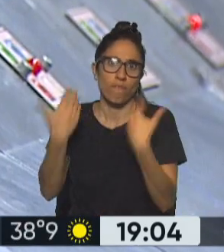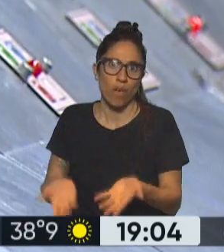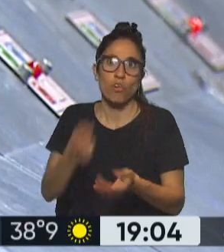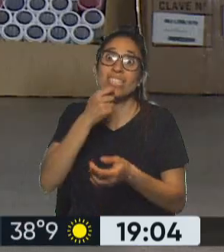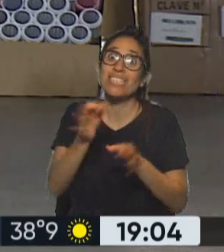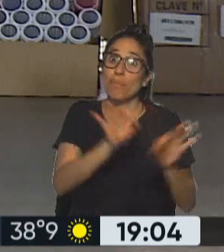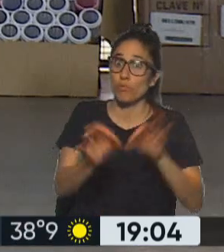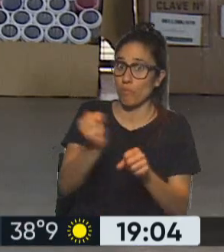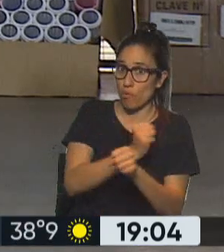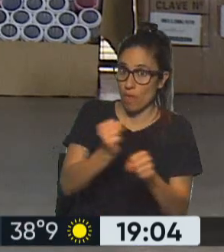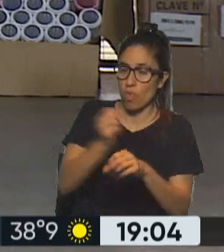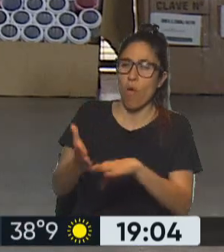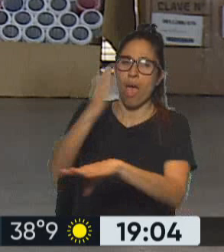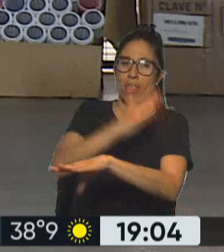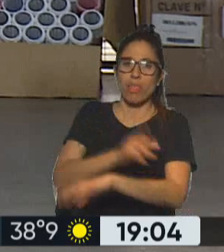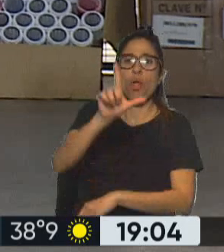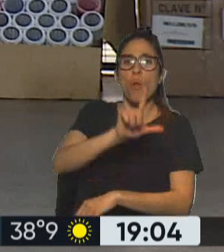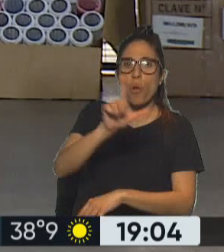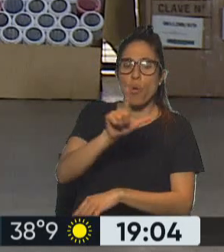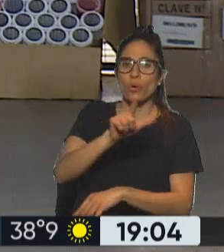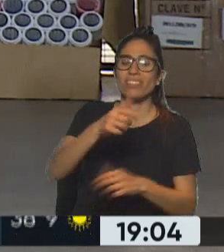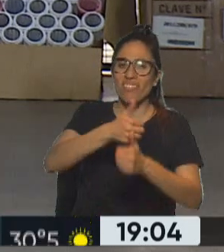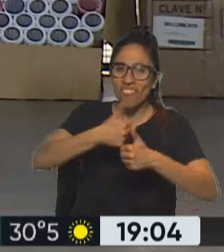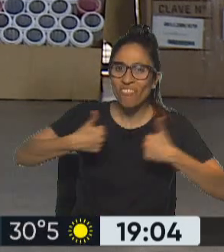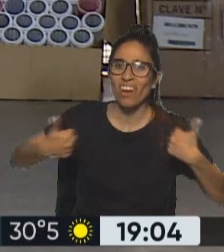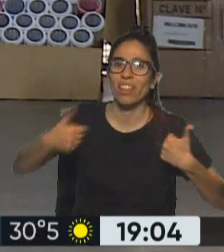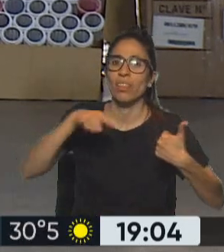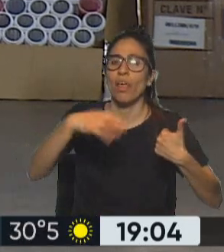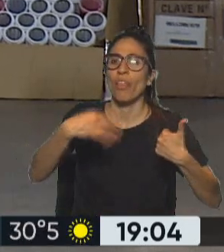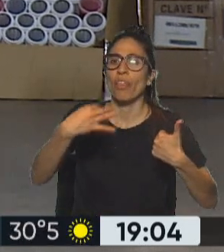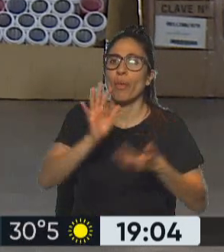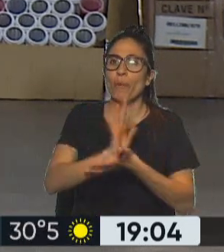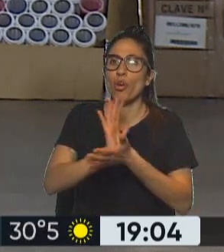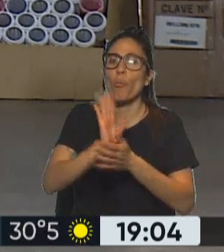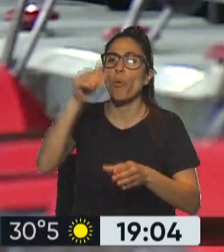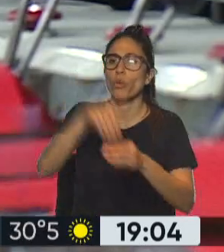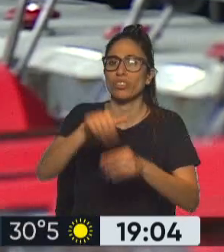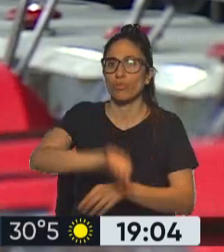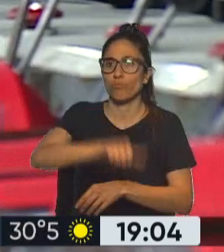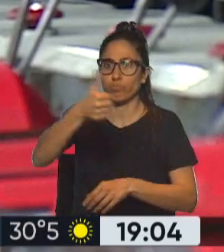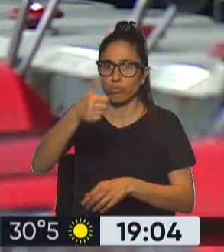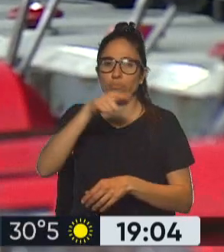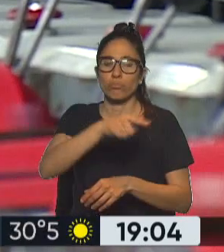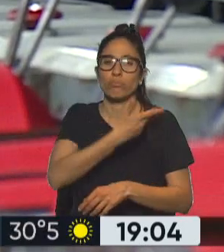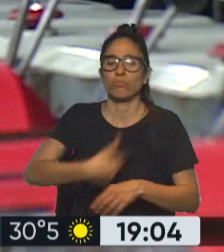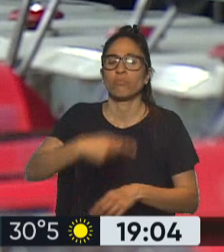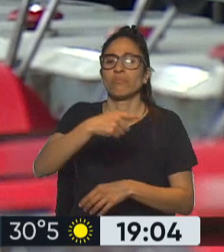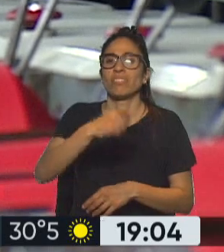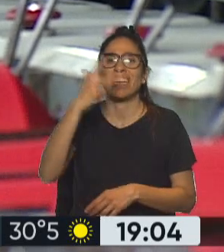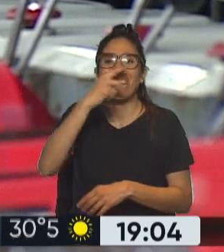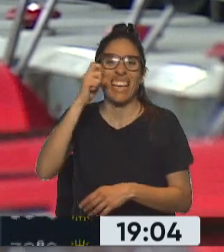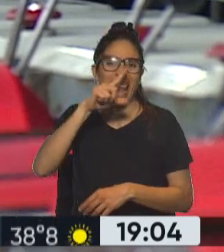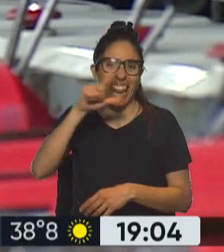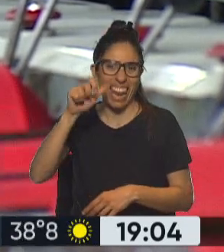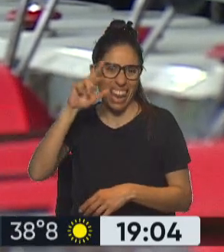el lunes, el Frente de Todos deberá conseguir dictamen de mayoría en la comisión de presupuesto que preside Carlos Geller. Que contempla el proyecto